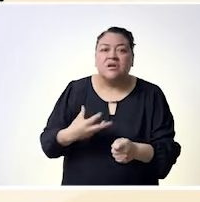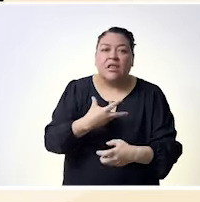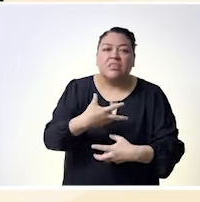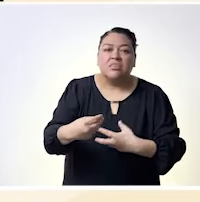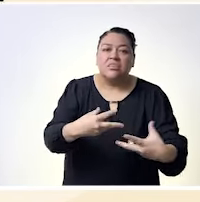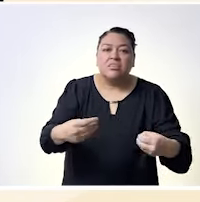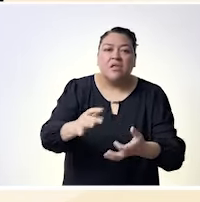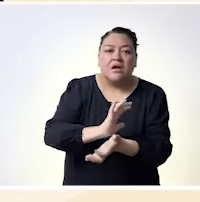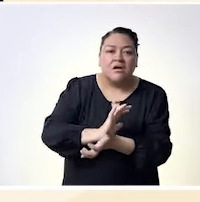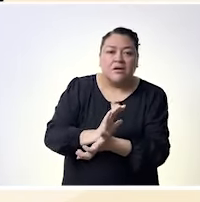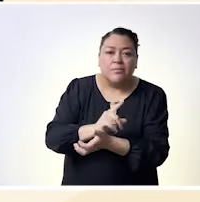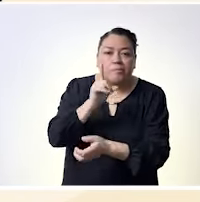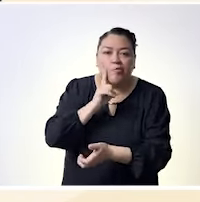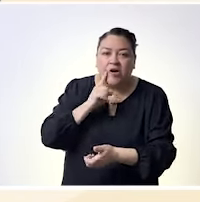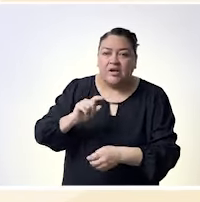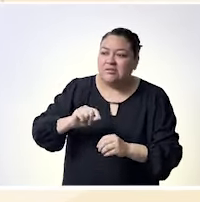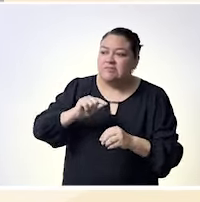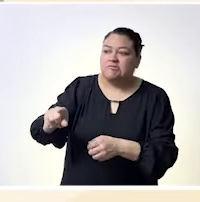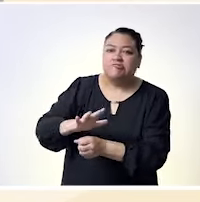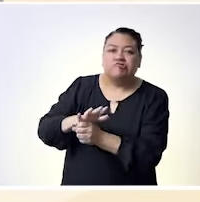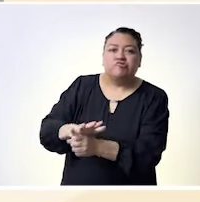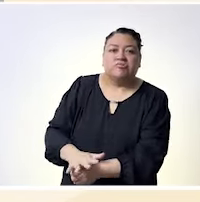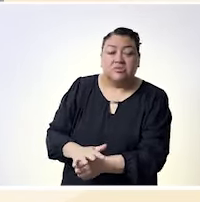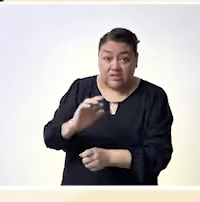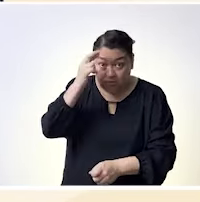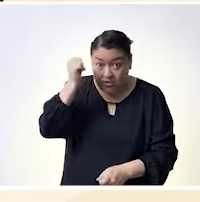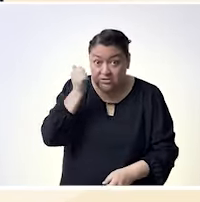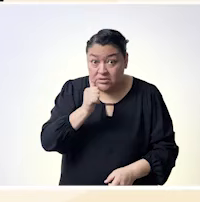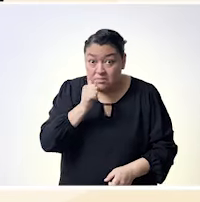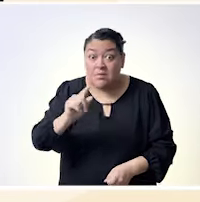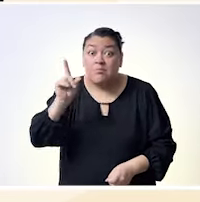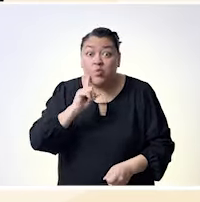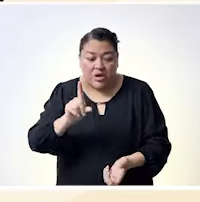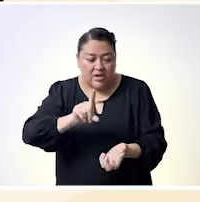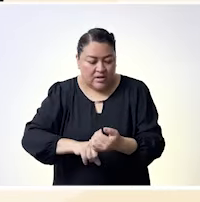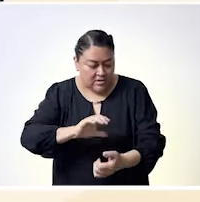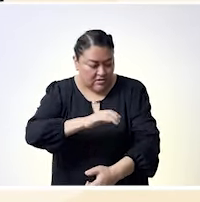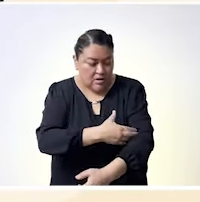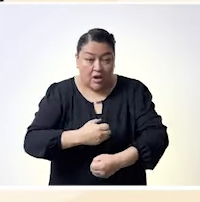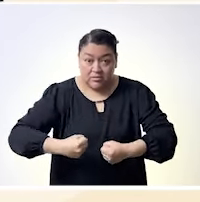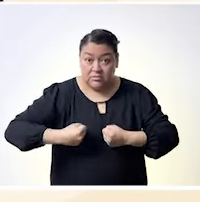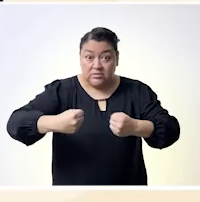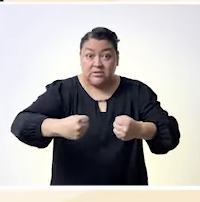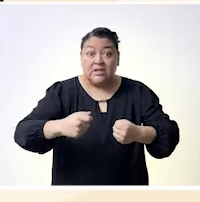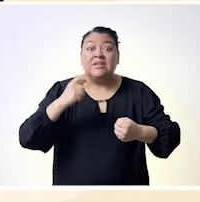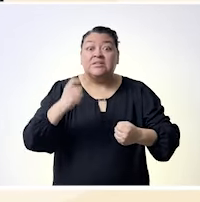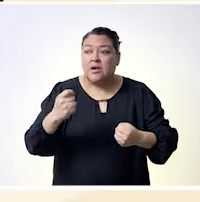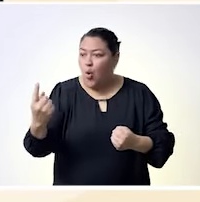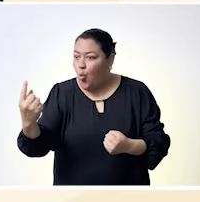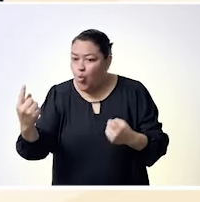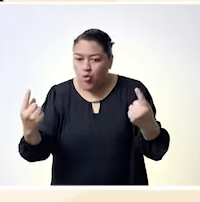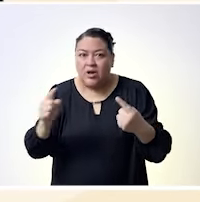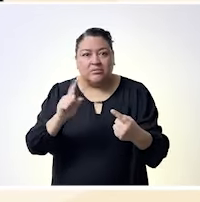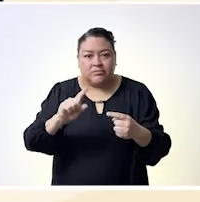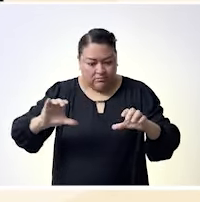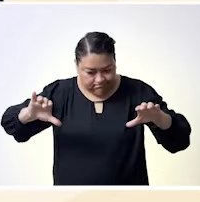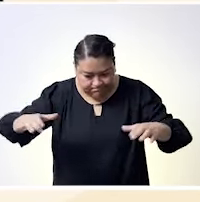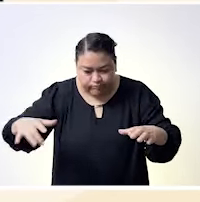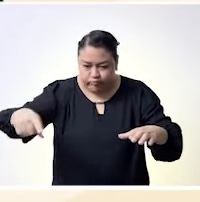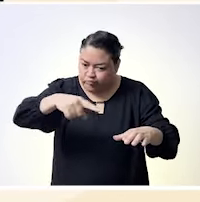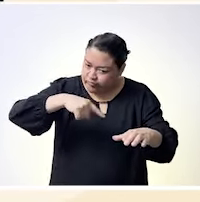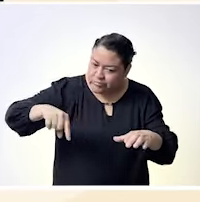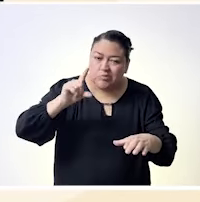que vamos a tejer una muy importante y que bueno tener esas redes porque sin duda estoy